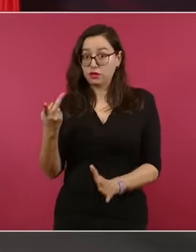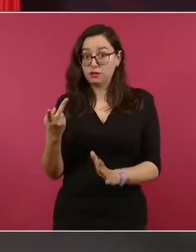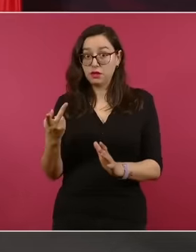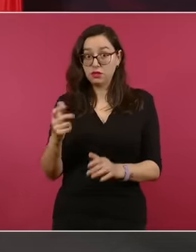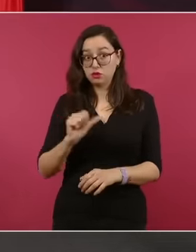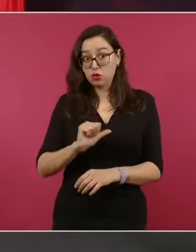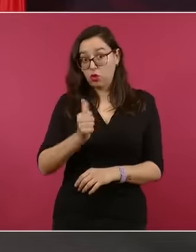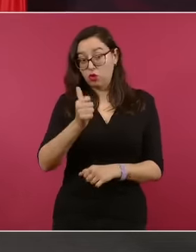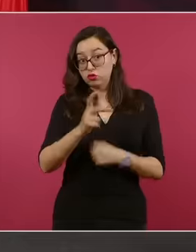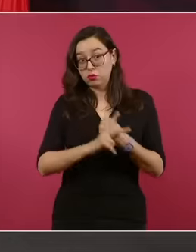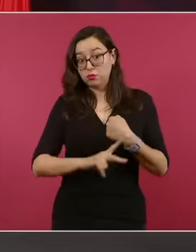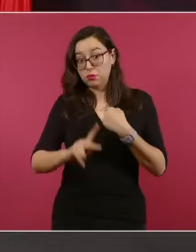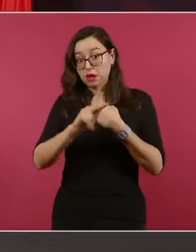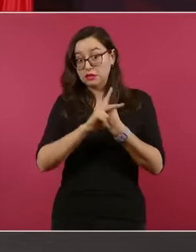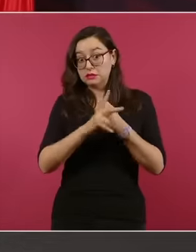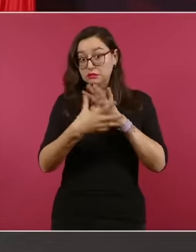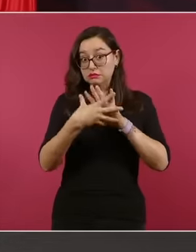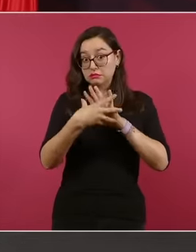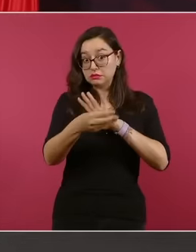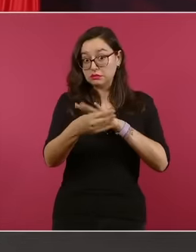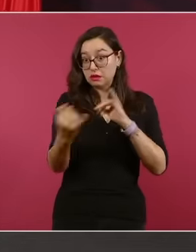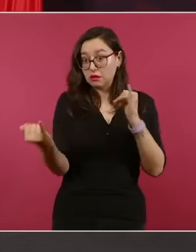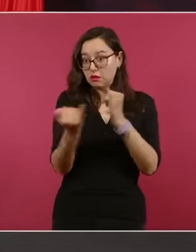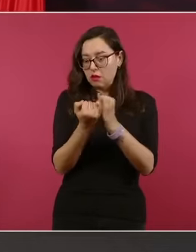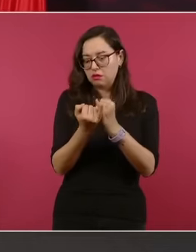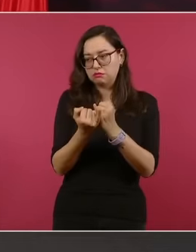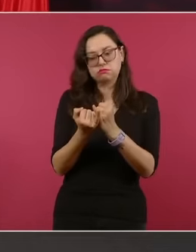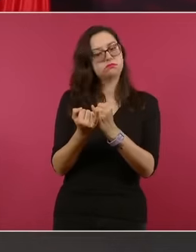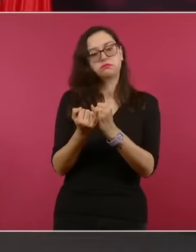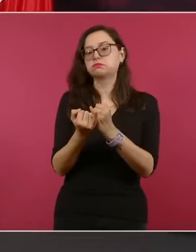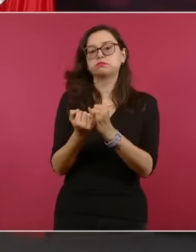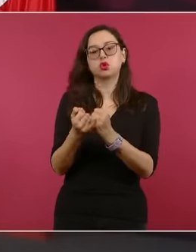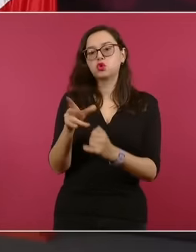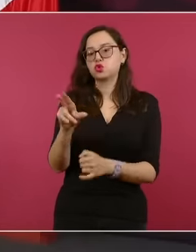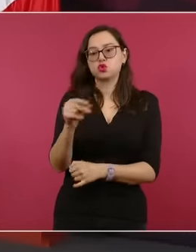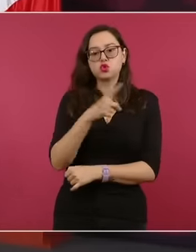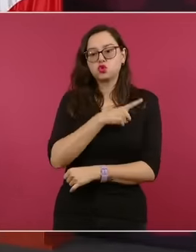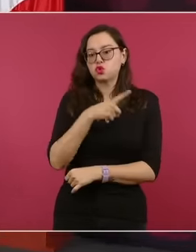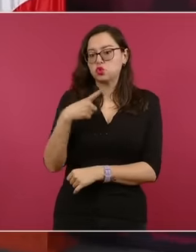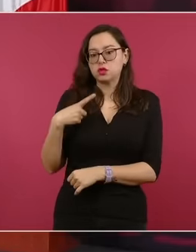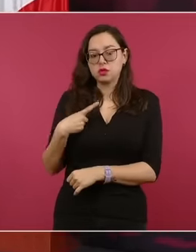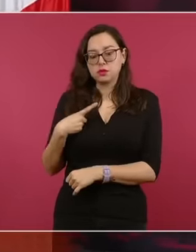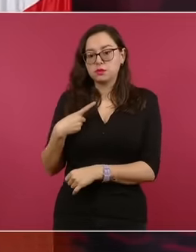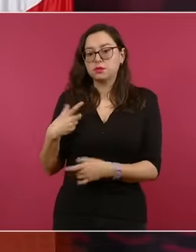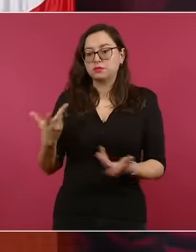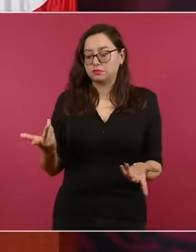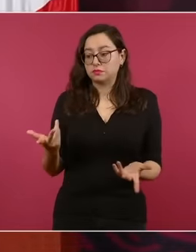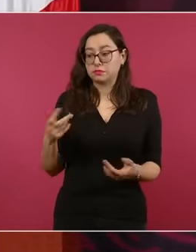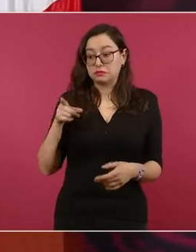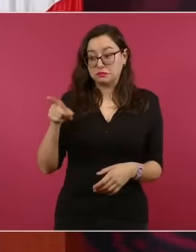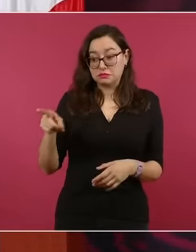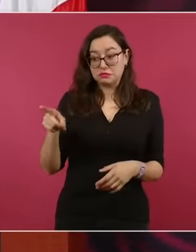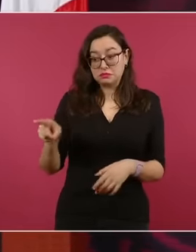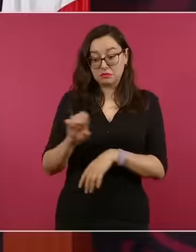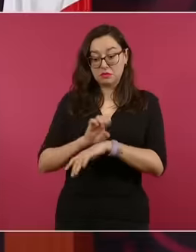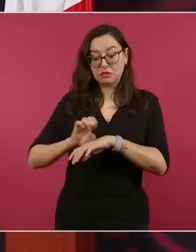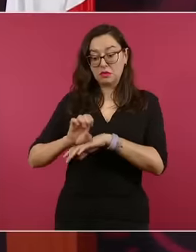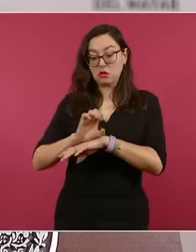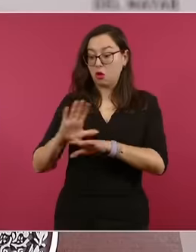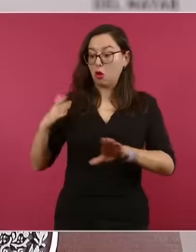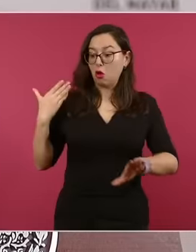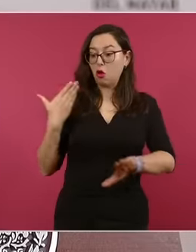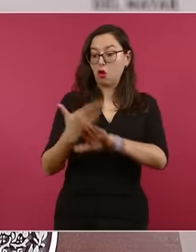y en especial su representación diplomática, que no